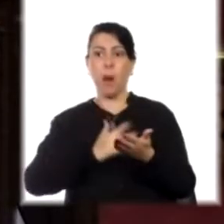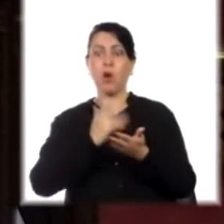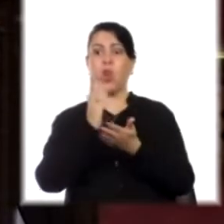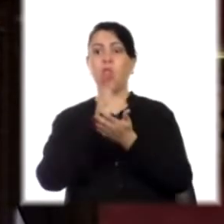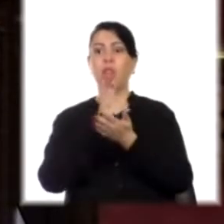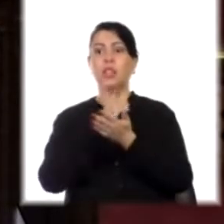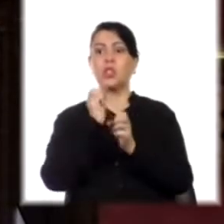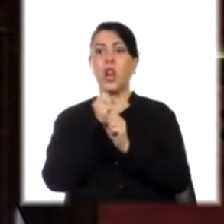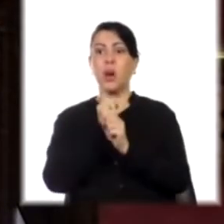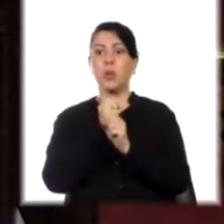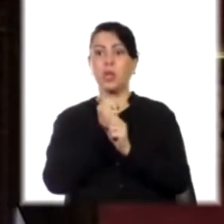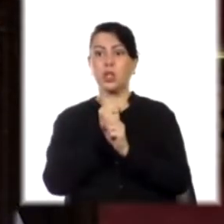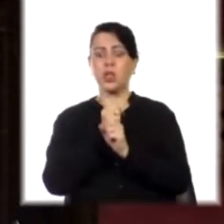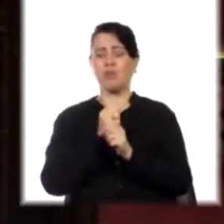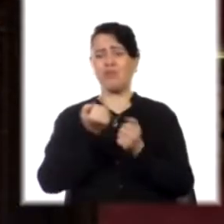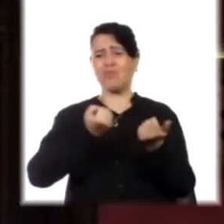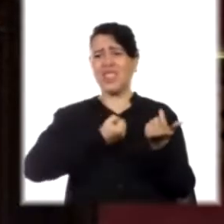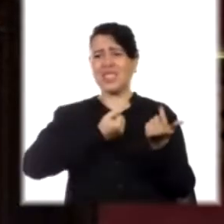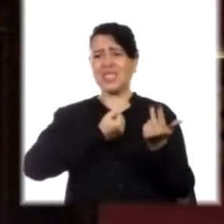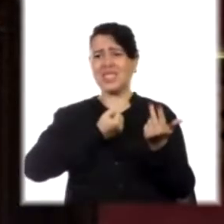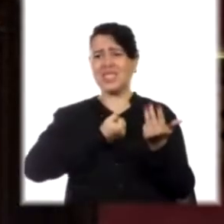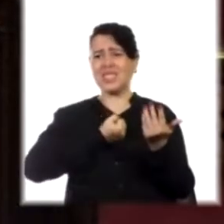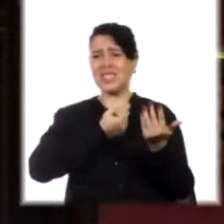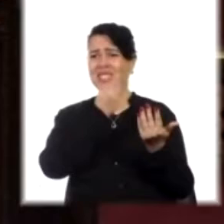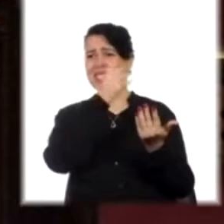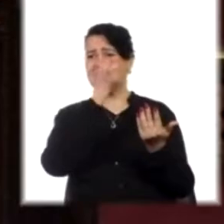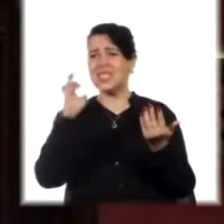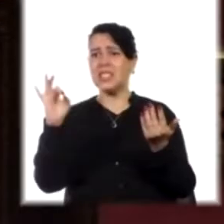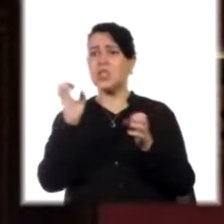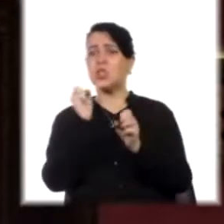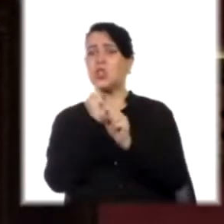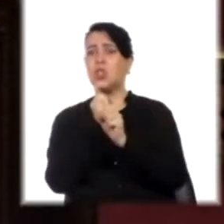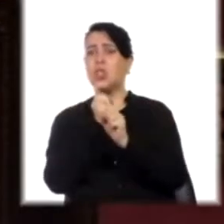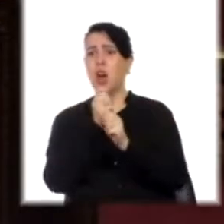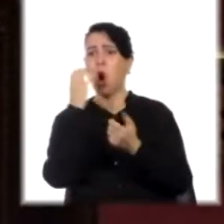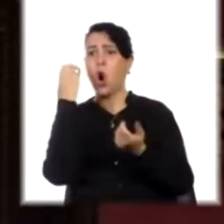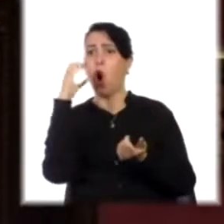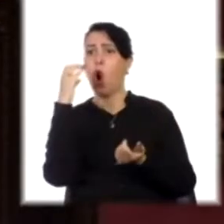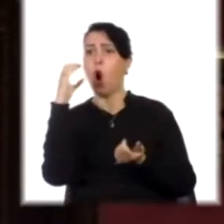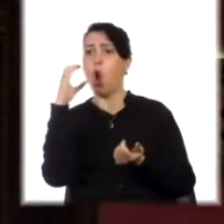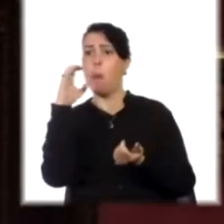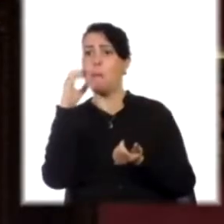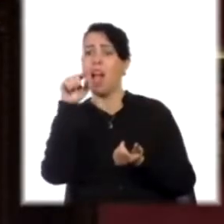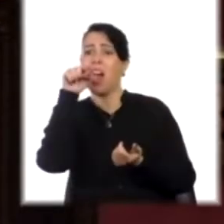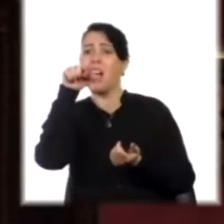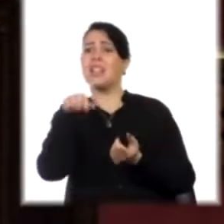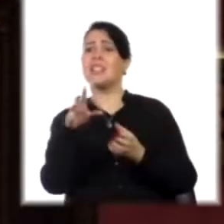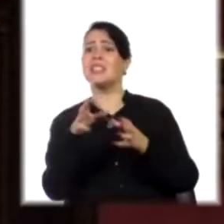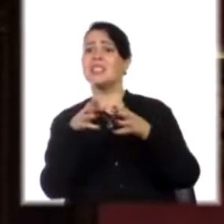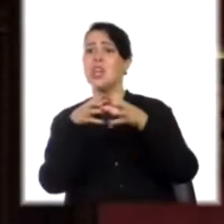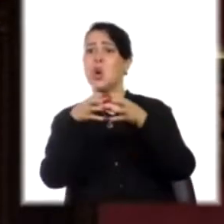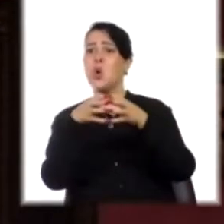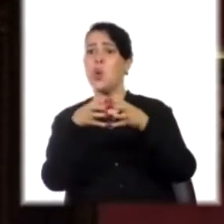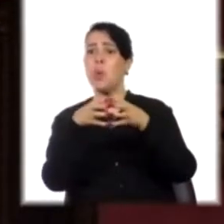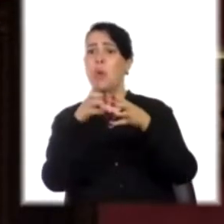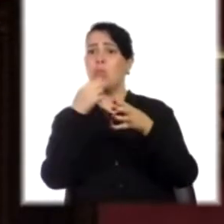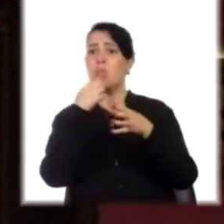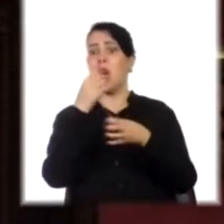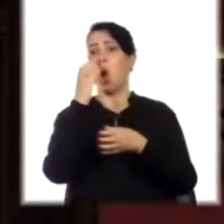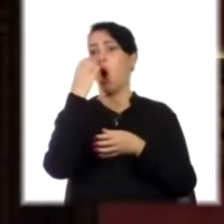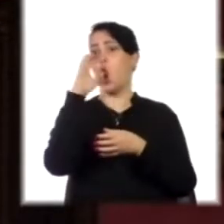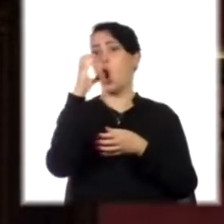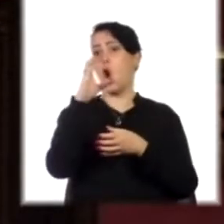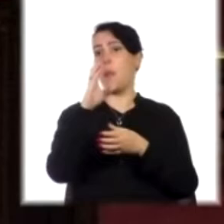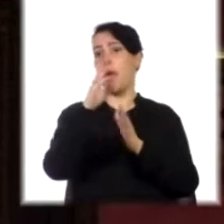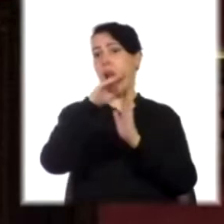con asesinatos de cientos de trabajadores en Colombia, ese grupo empleador se ha negado a que Colombia esté en esa